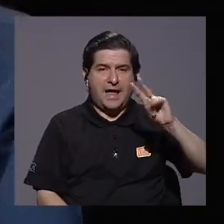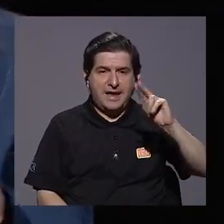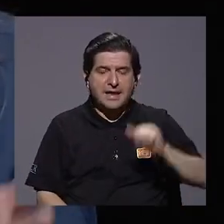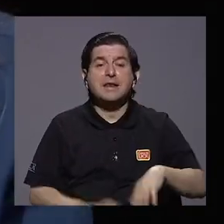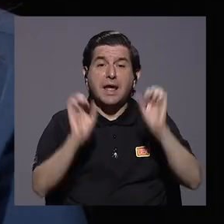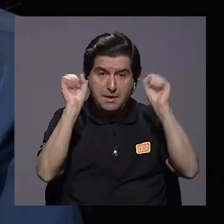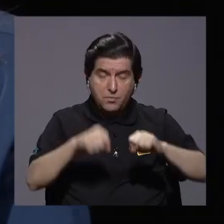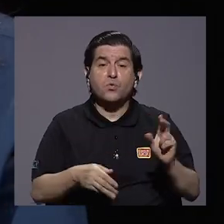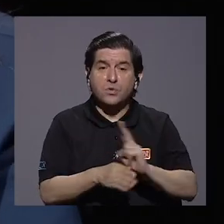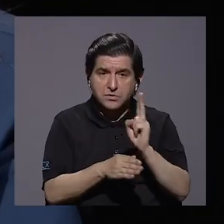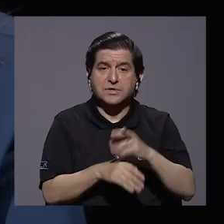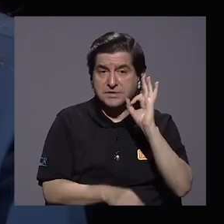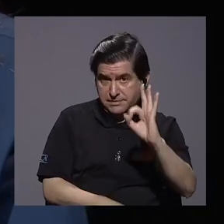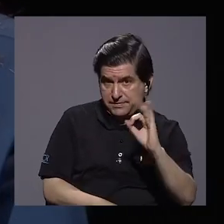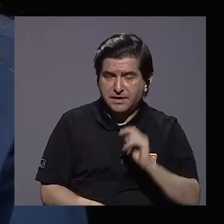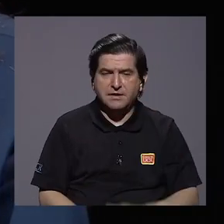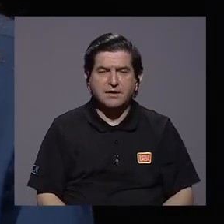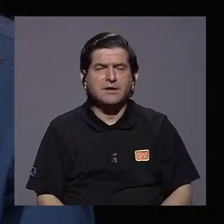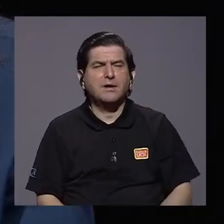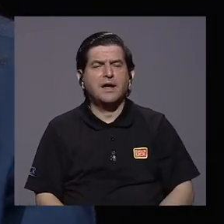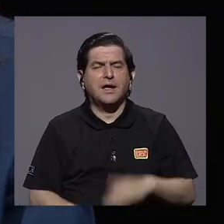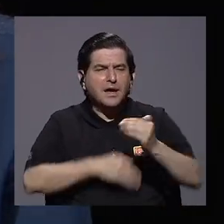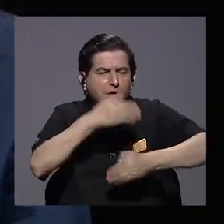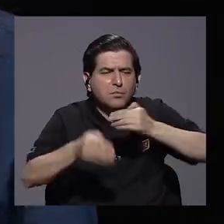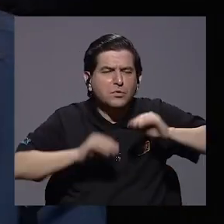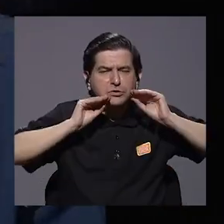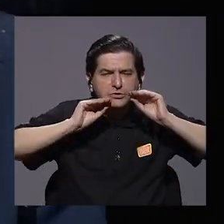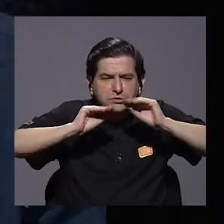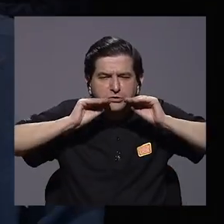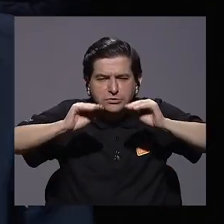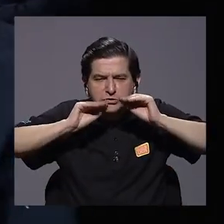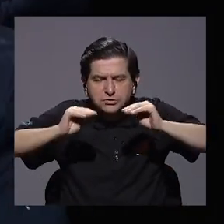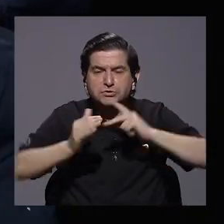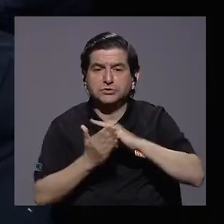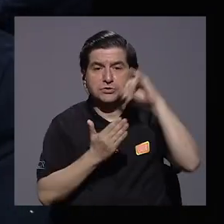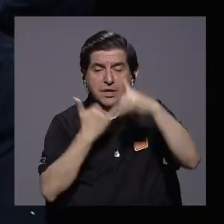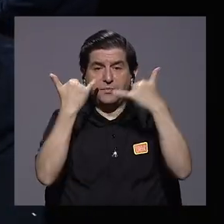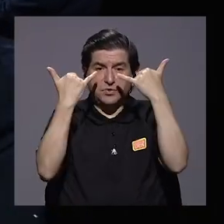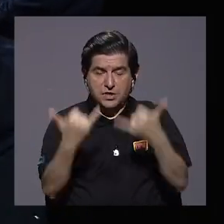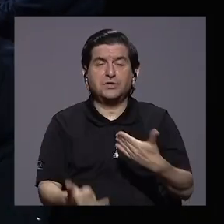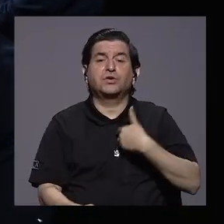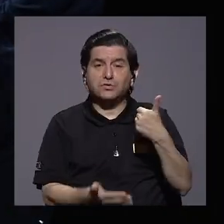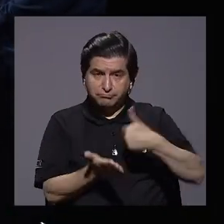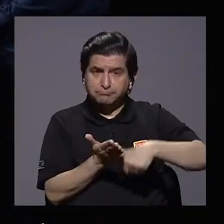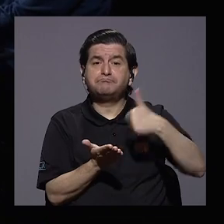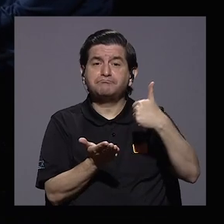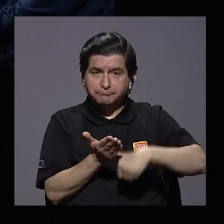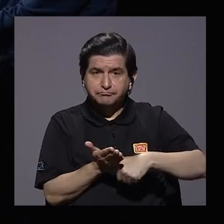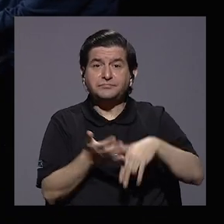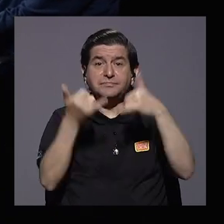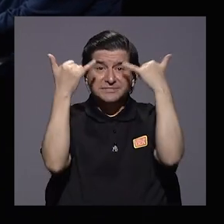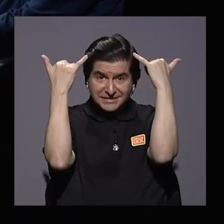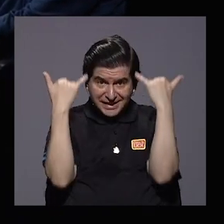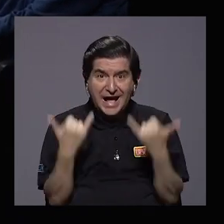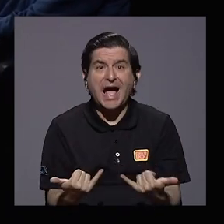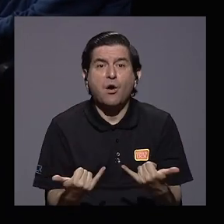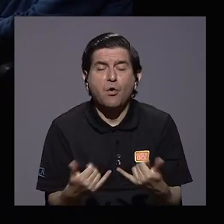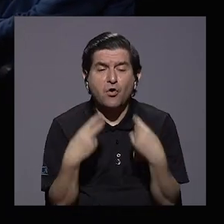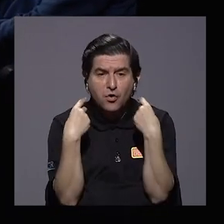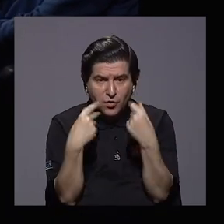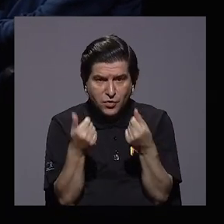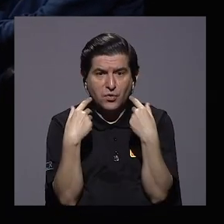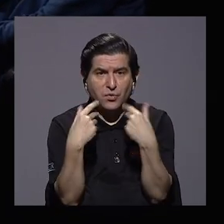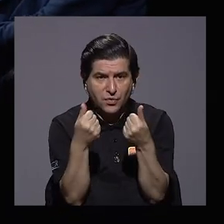a través de un proceso de convencimiento, hoy día el proyecto cuenta con los votos. Entonces, ahora lo que tenemos que